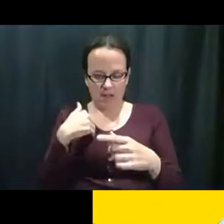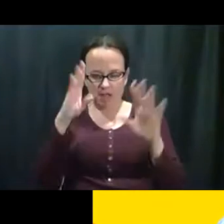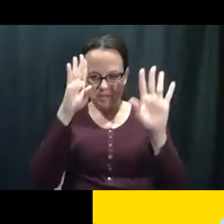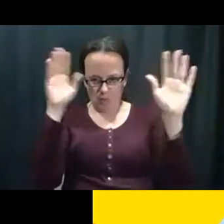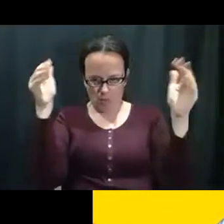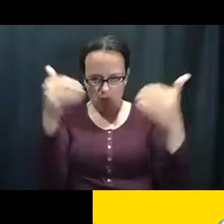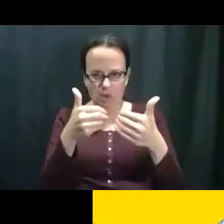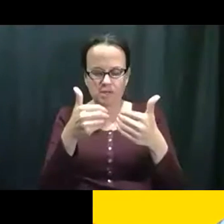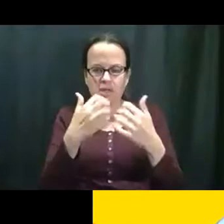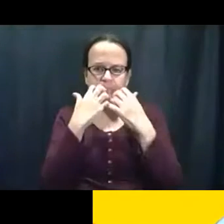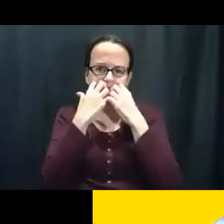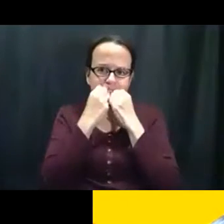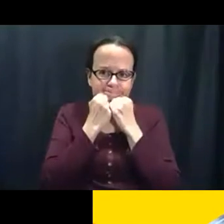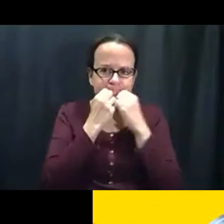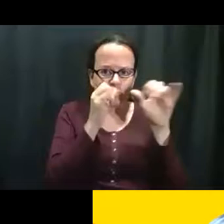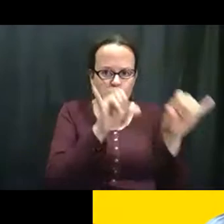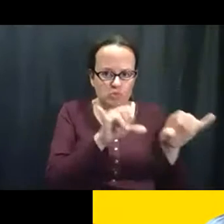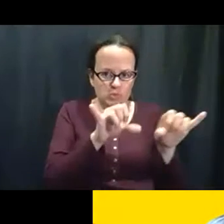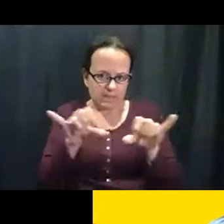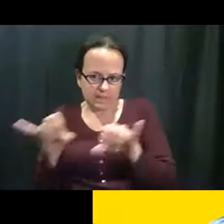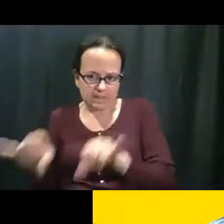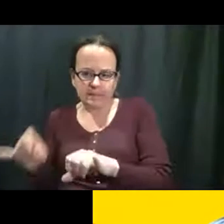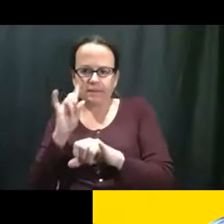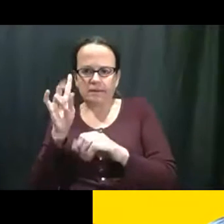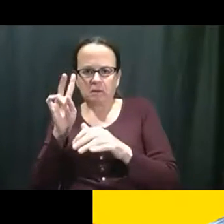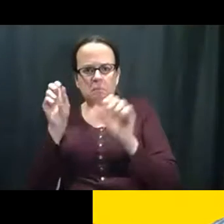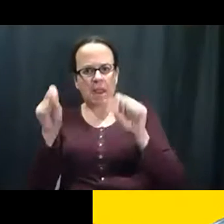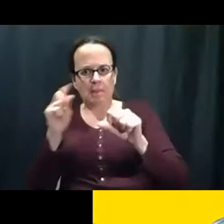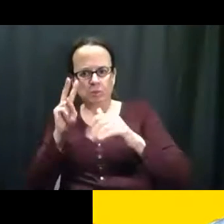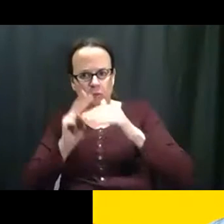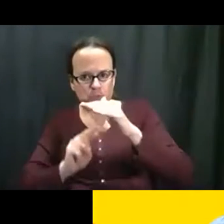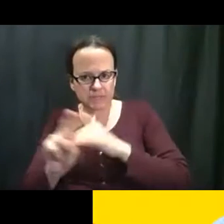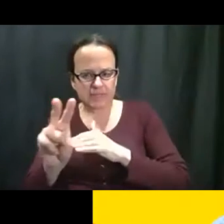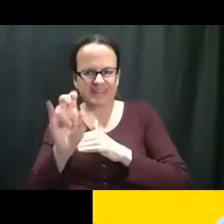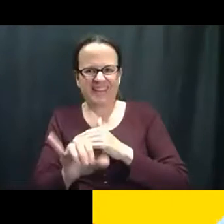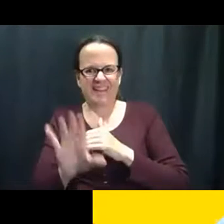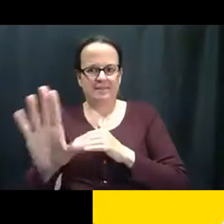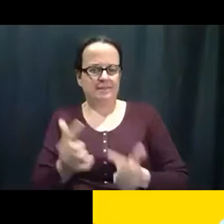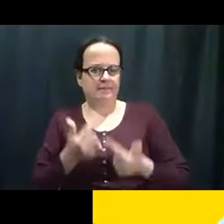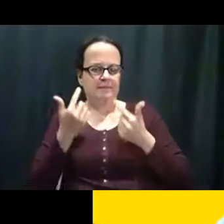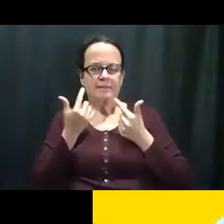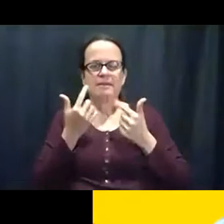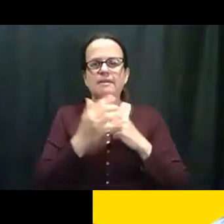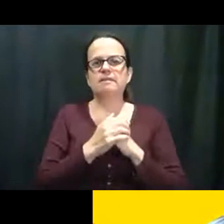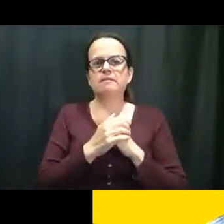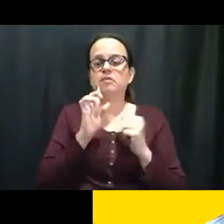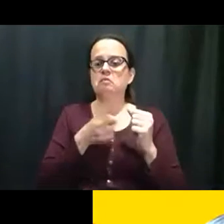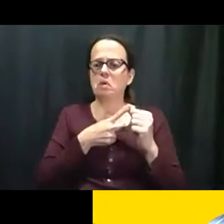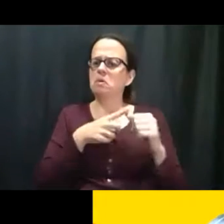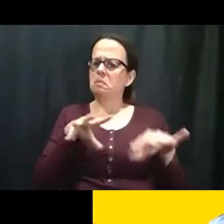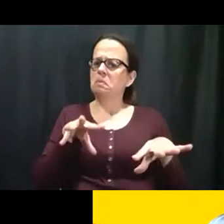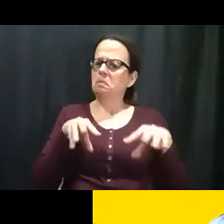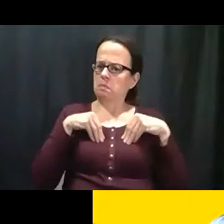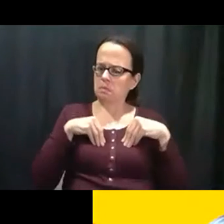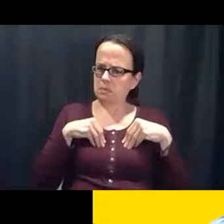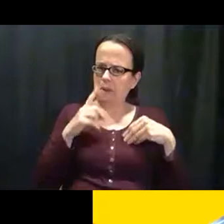como ha, le ha ido a David. David tiene autismo y es una persona incapacitada. Así que inicialmente